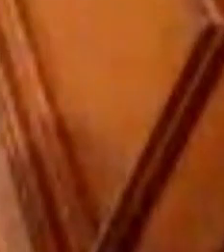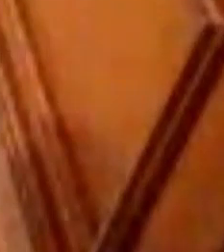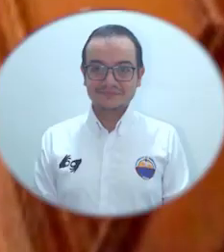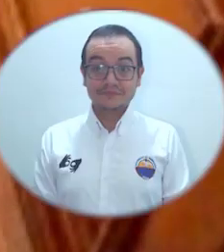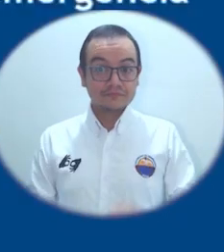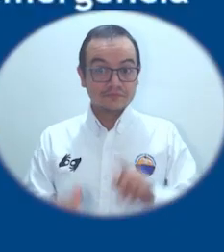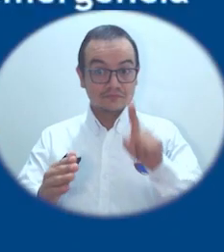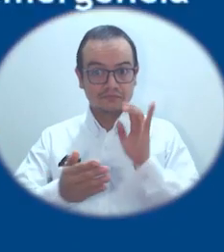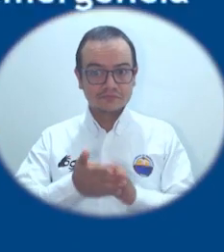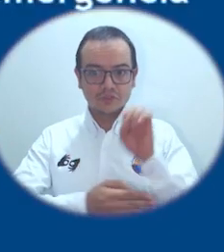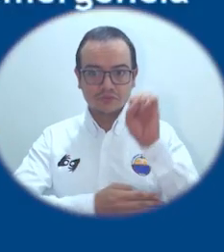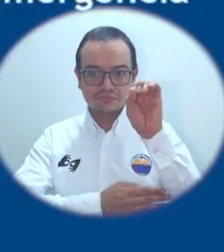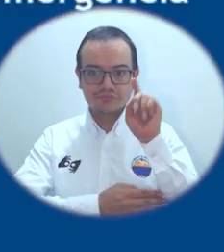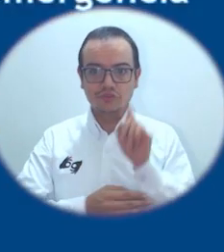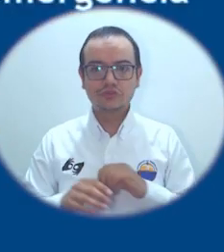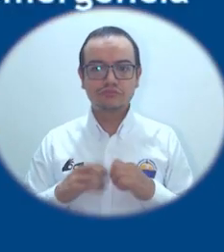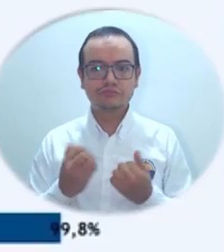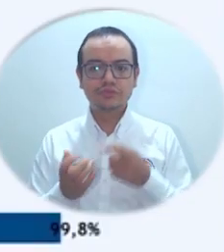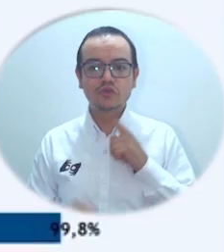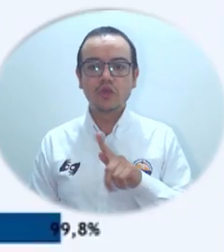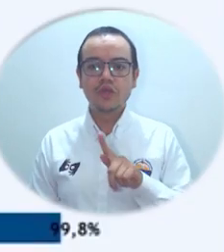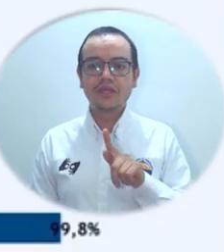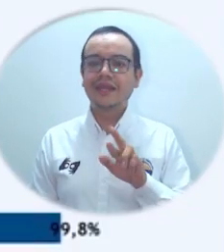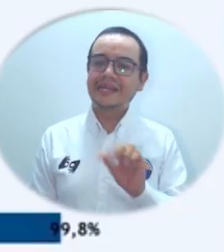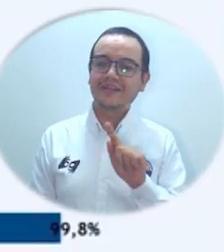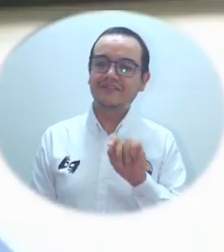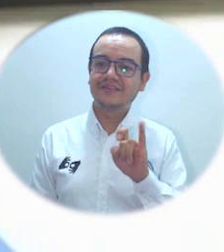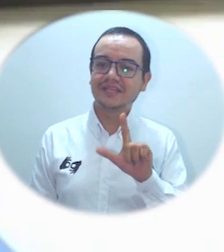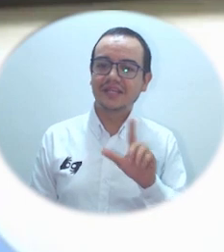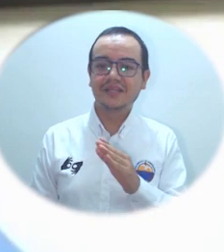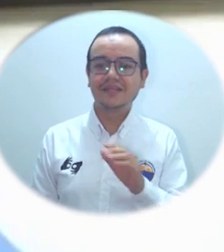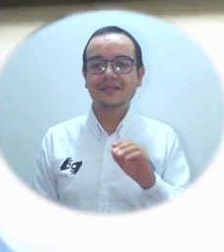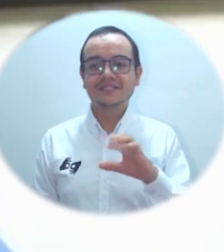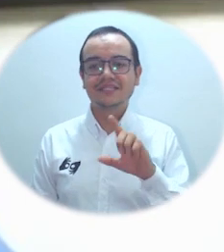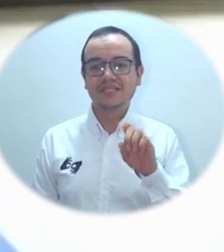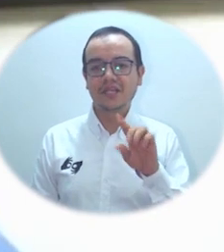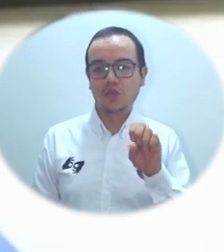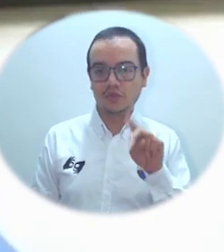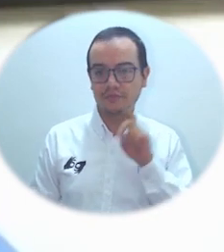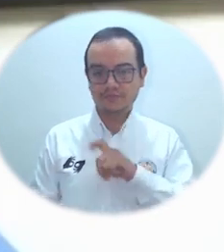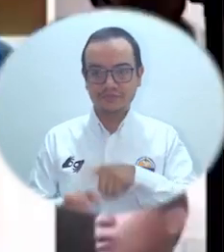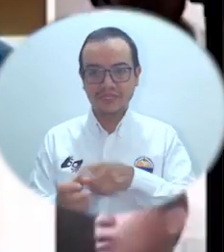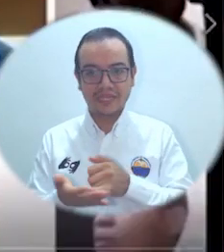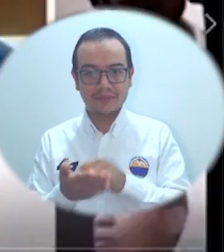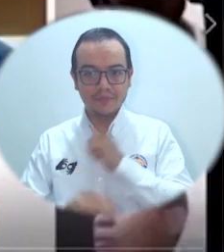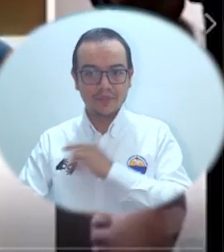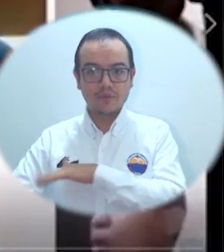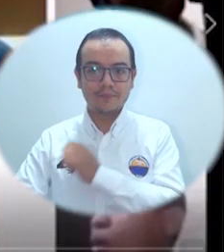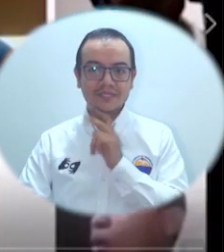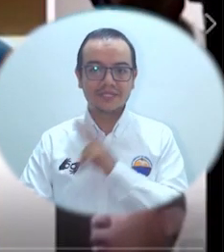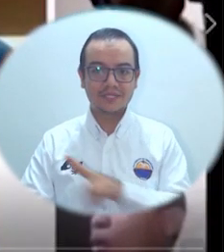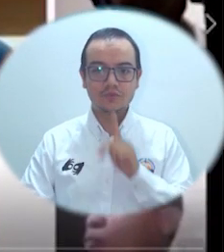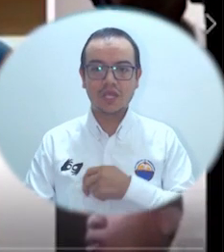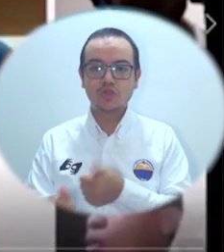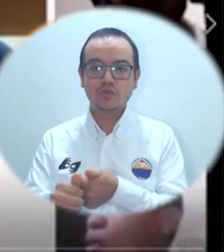La Cátedra Abierta Rafael Celedón es un programa de extensión académica adscrito a la Vicerrectoría de Extensión y Proyección Social.